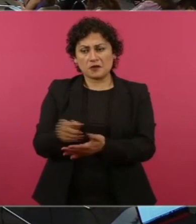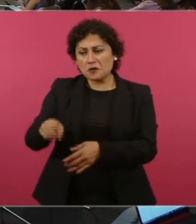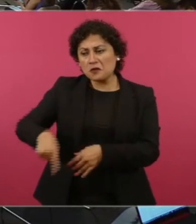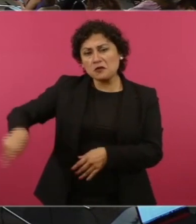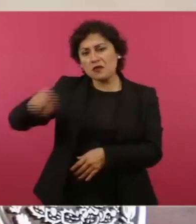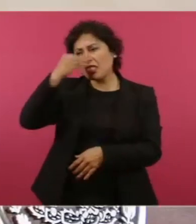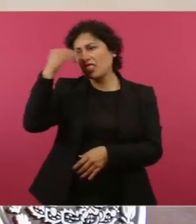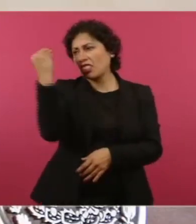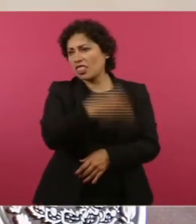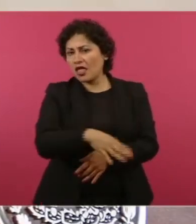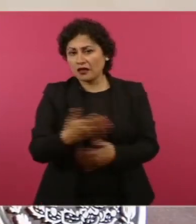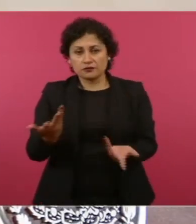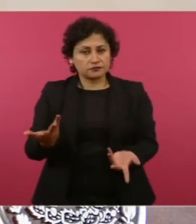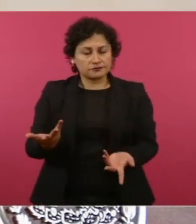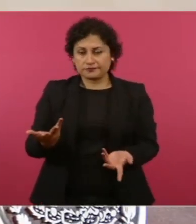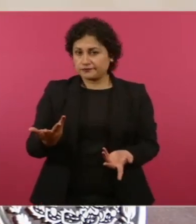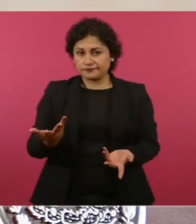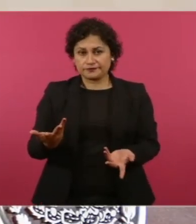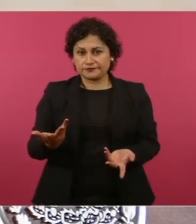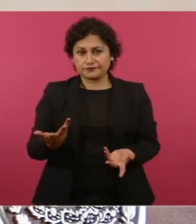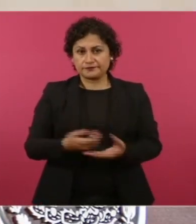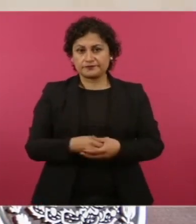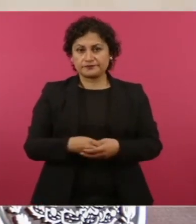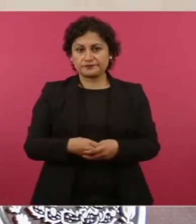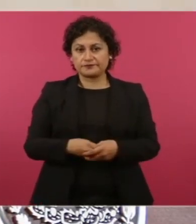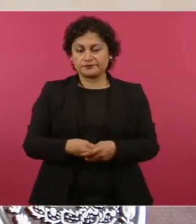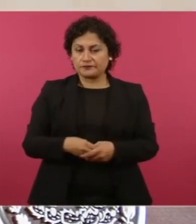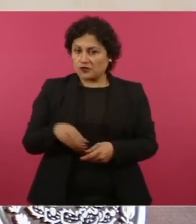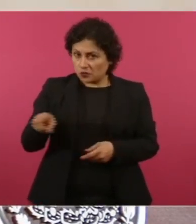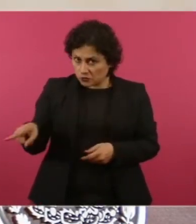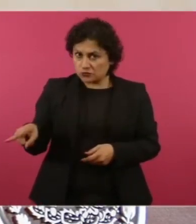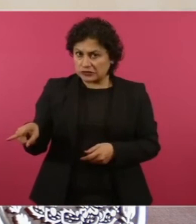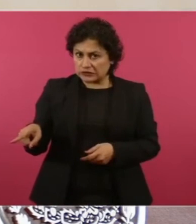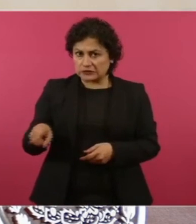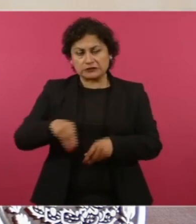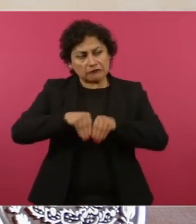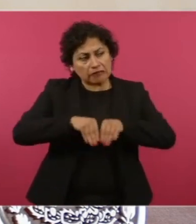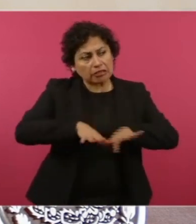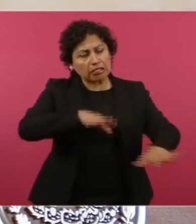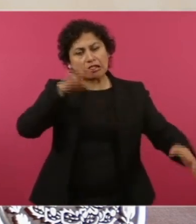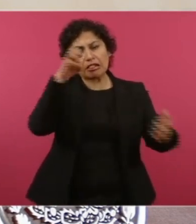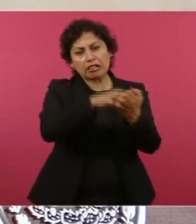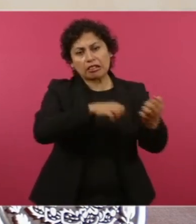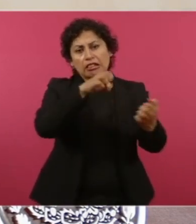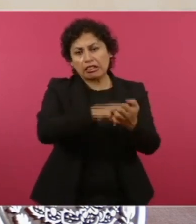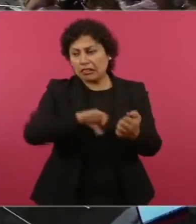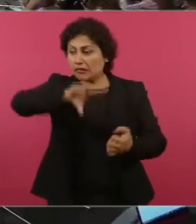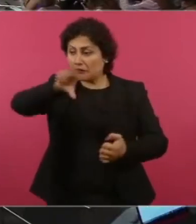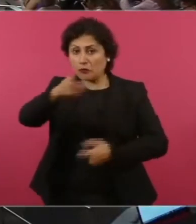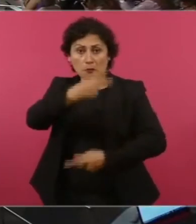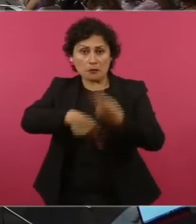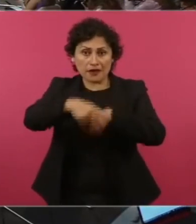y causando daño, porque esto es